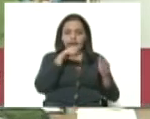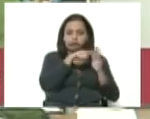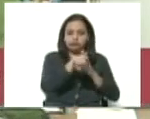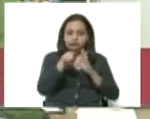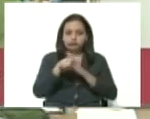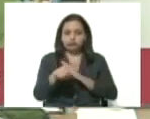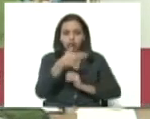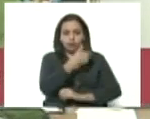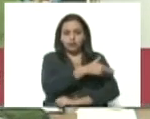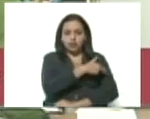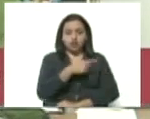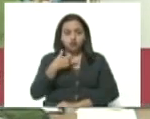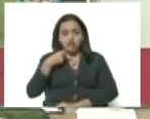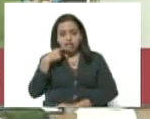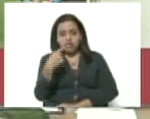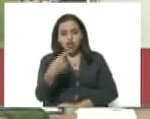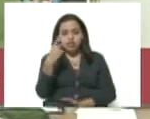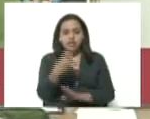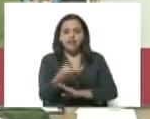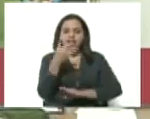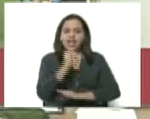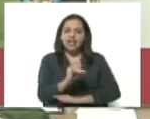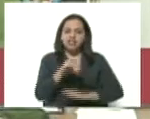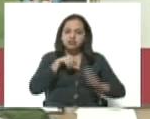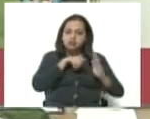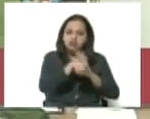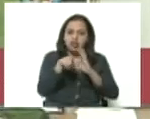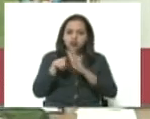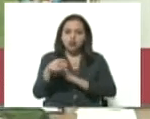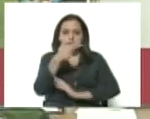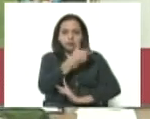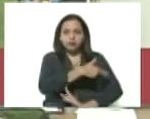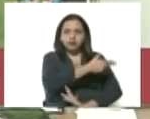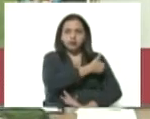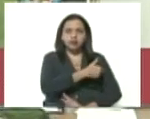la orden que he dado es que deben hospitalizarse todos los casos.